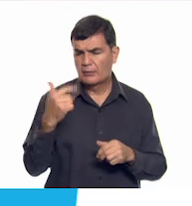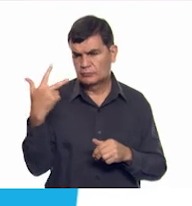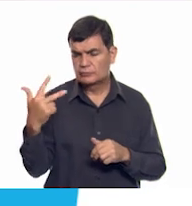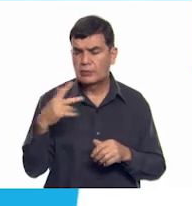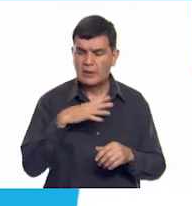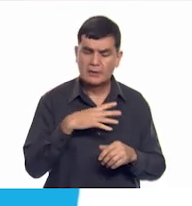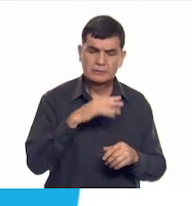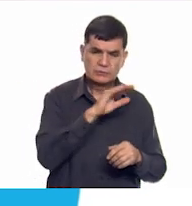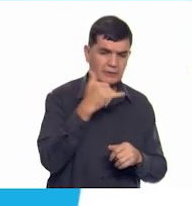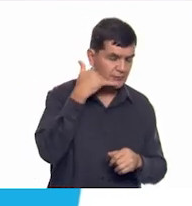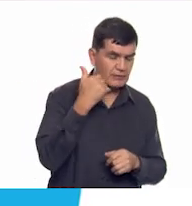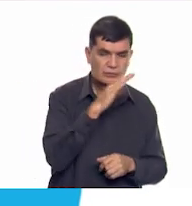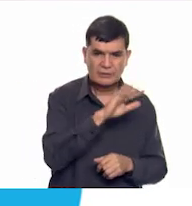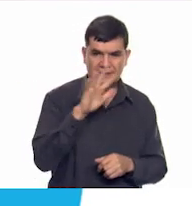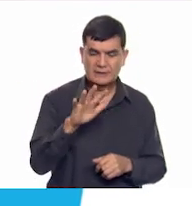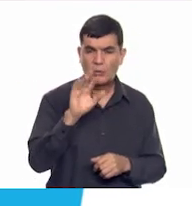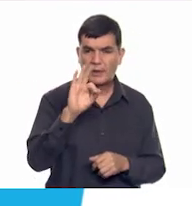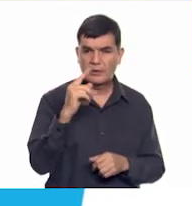teléfono